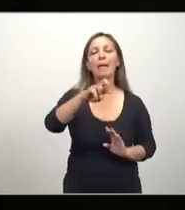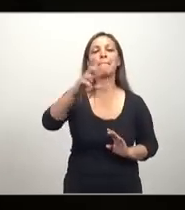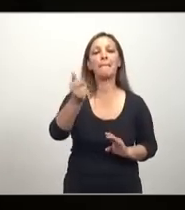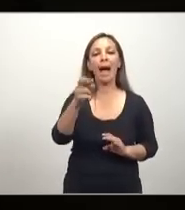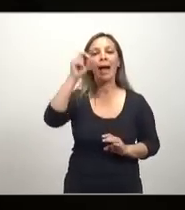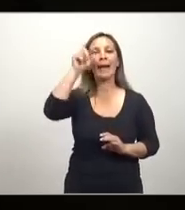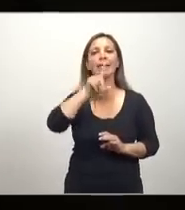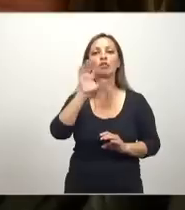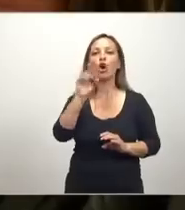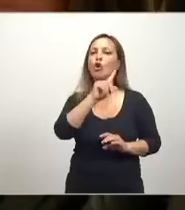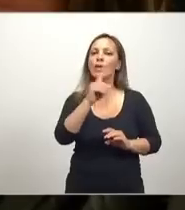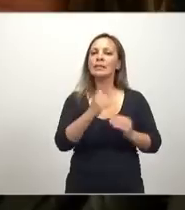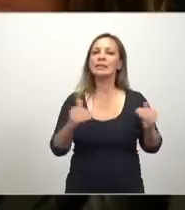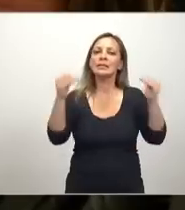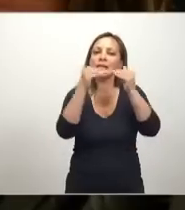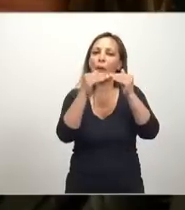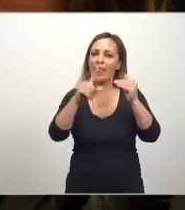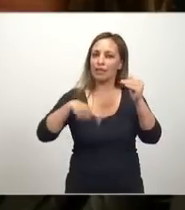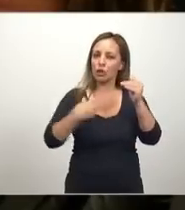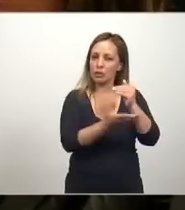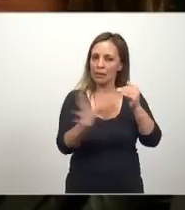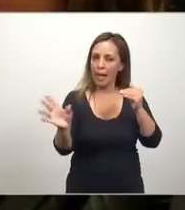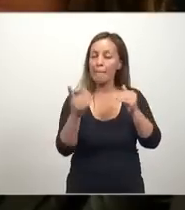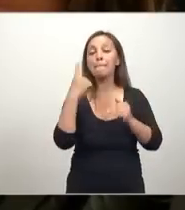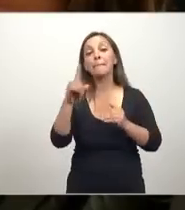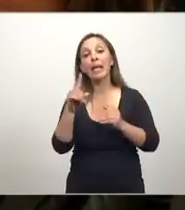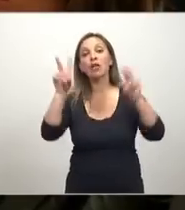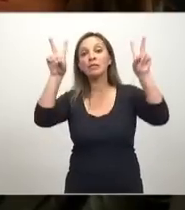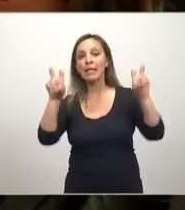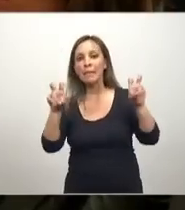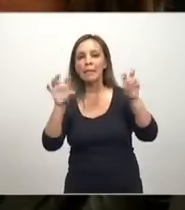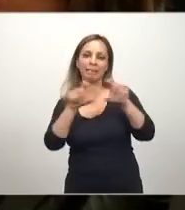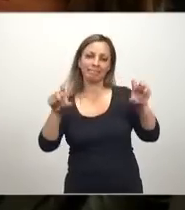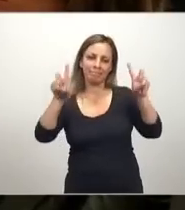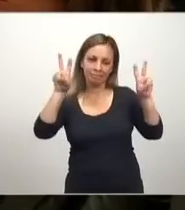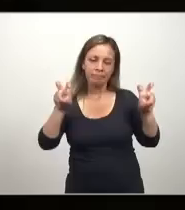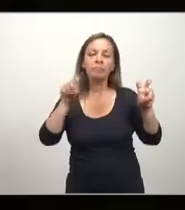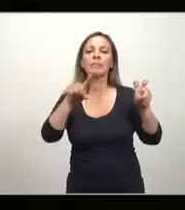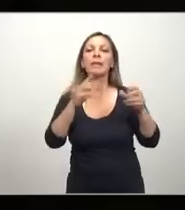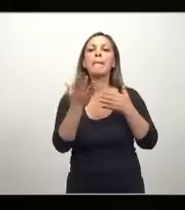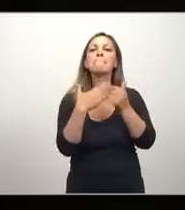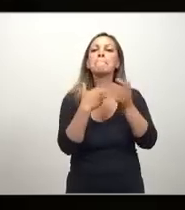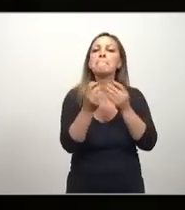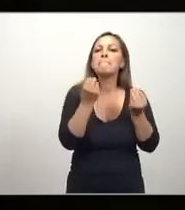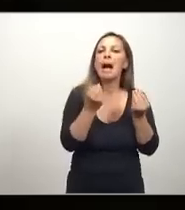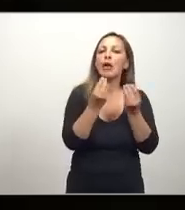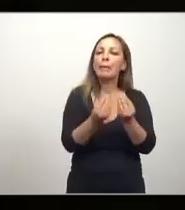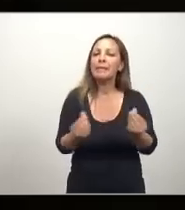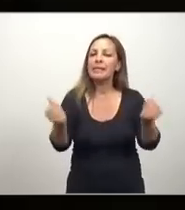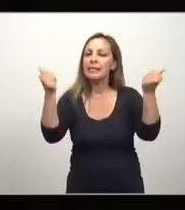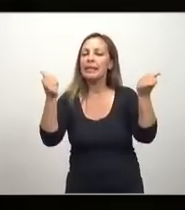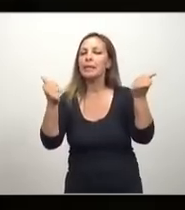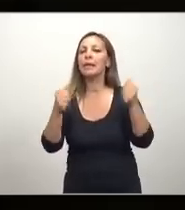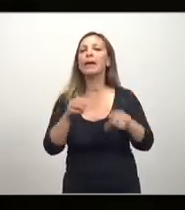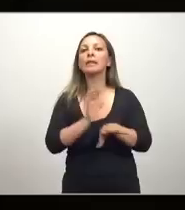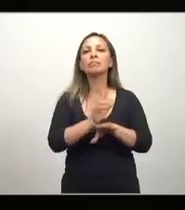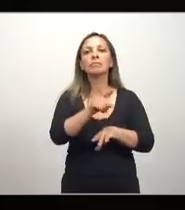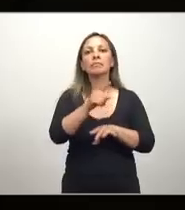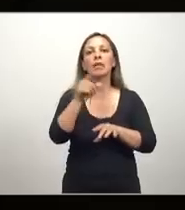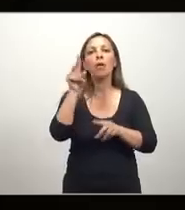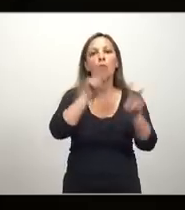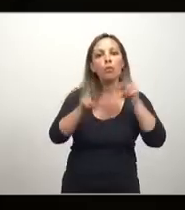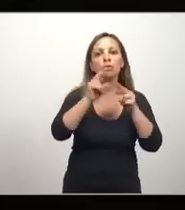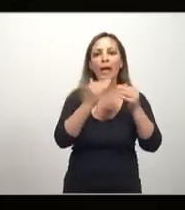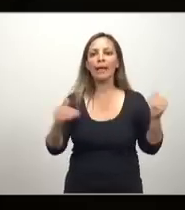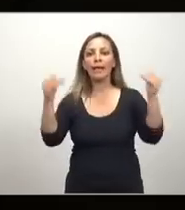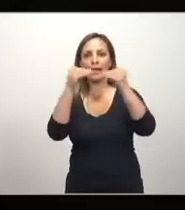de óptimo social. Pero el criterio más utilizado y la mano invisible en ciertas condiciones, el mercado libre en ciertas condiciones, logra ese punto eficiente